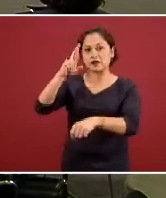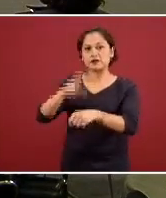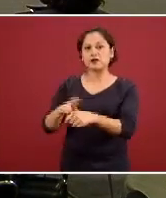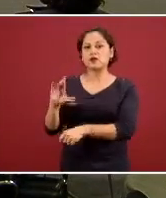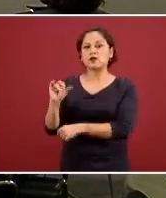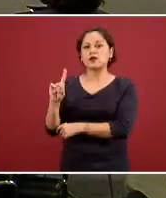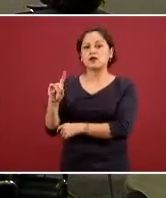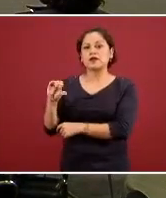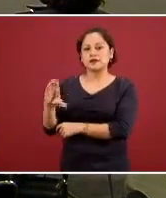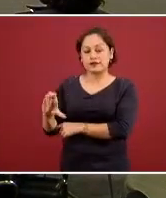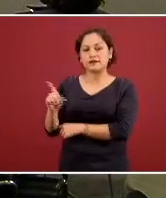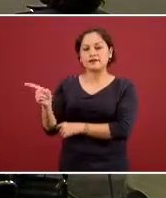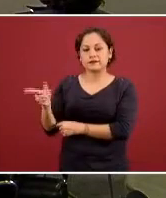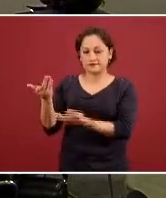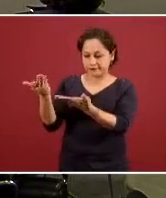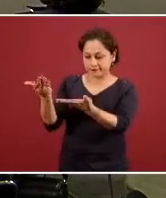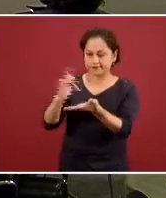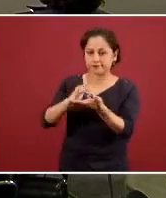adicciones gracias